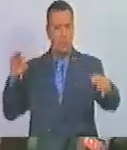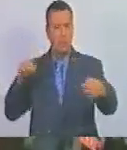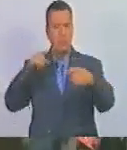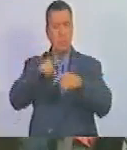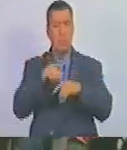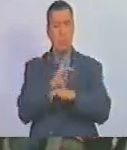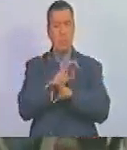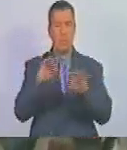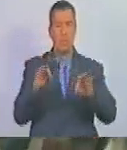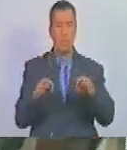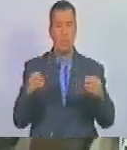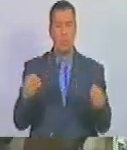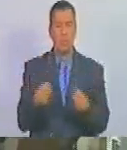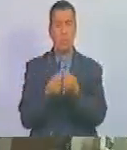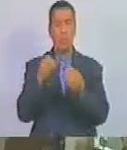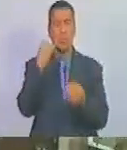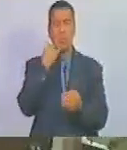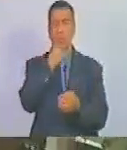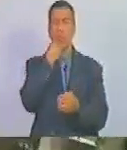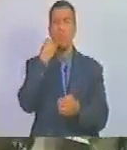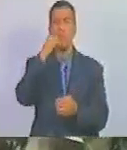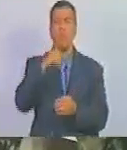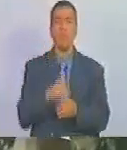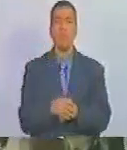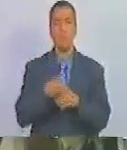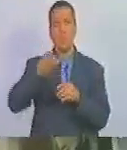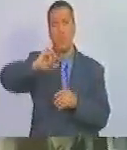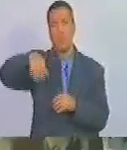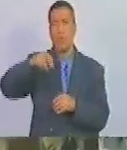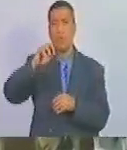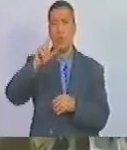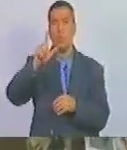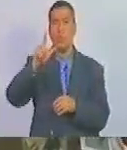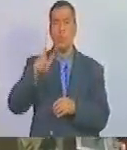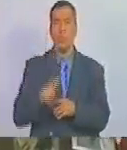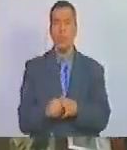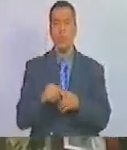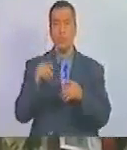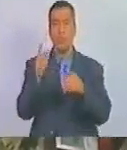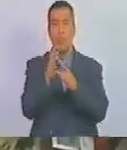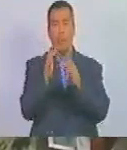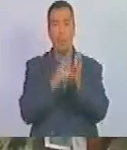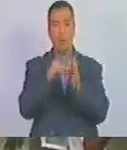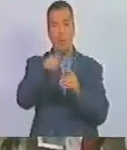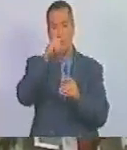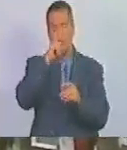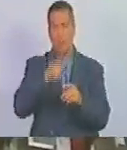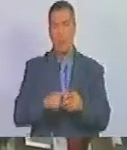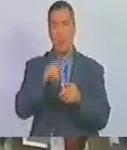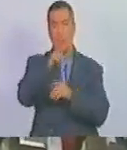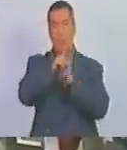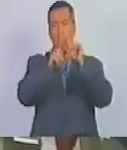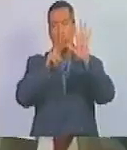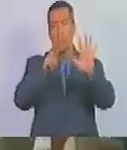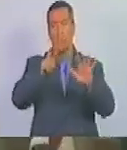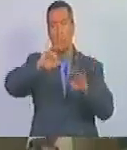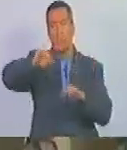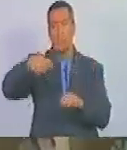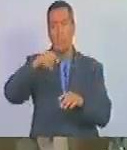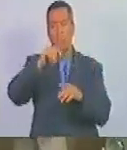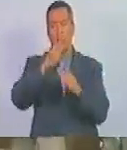con el estado de Israel y en julio en abril de ese año el 27 de abril